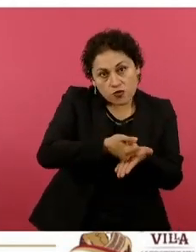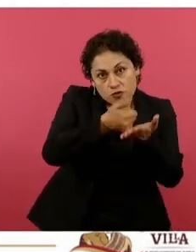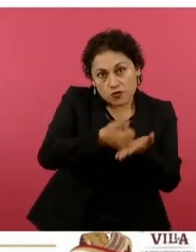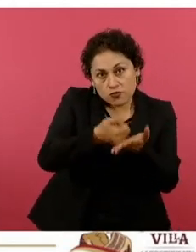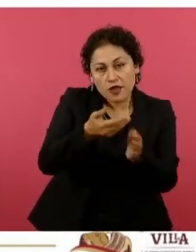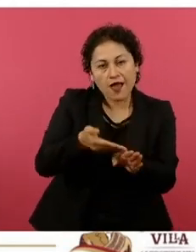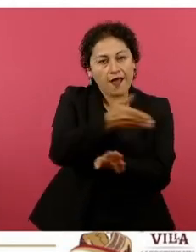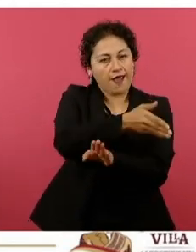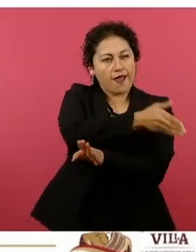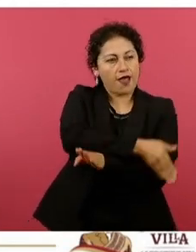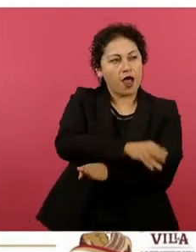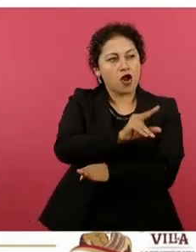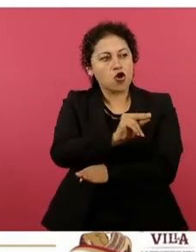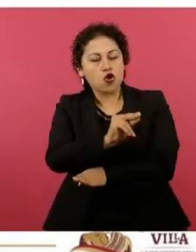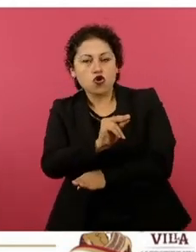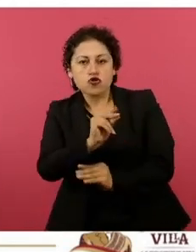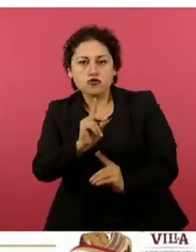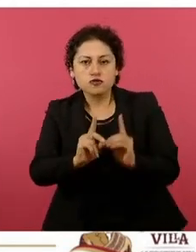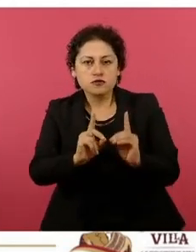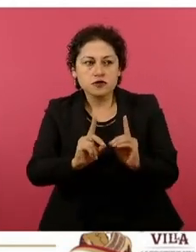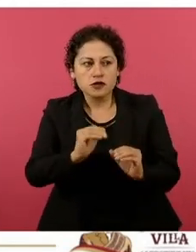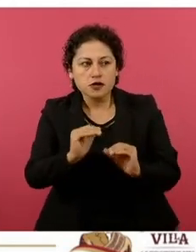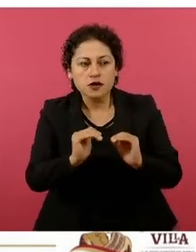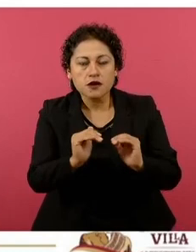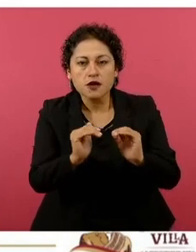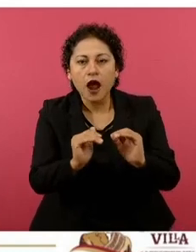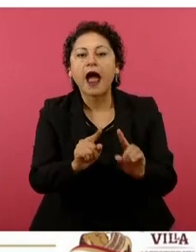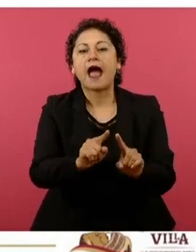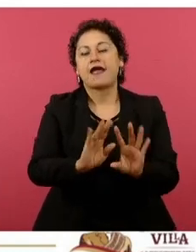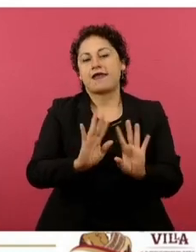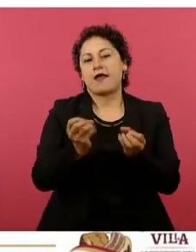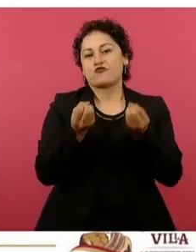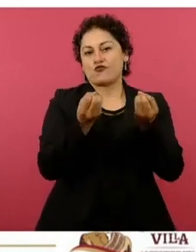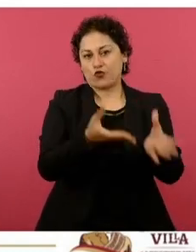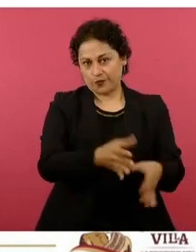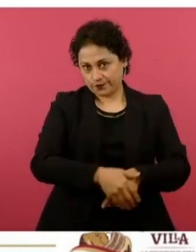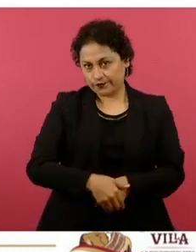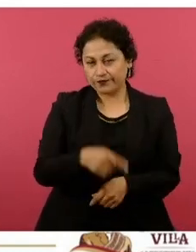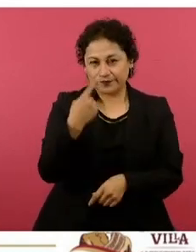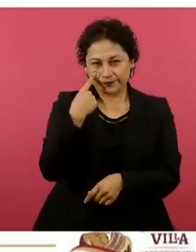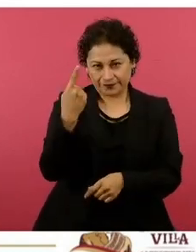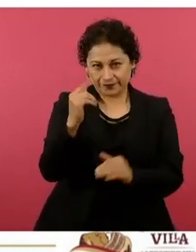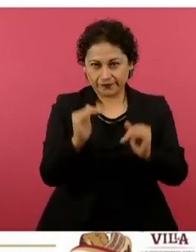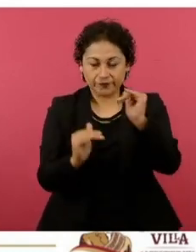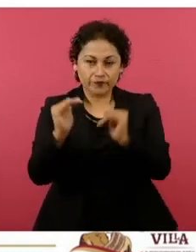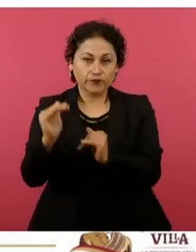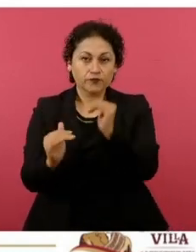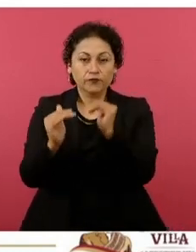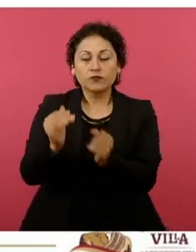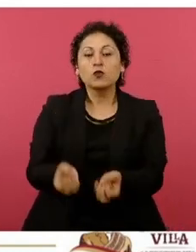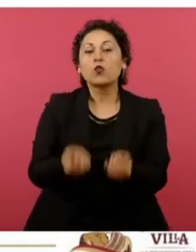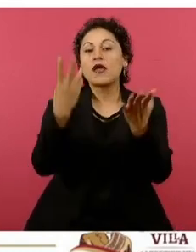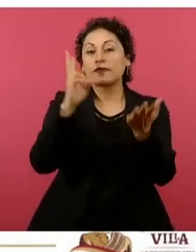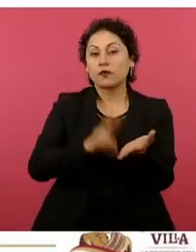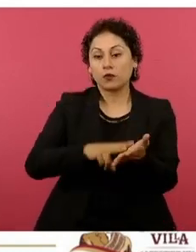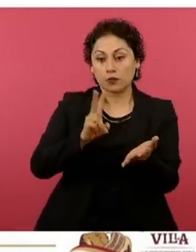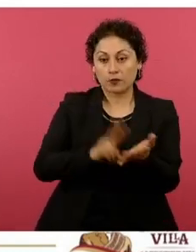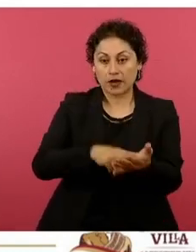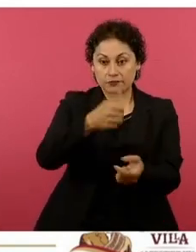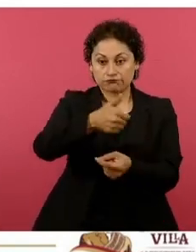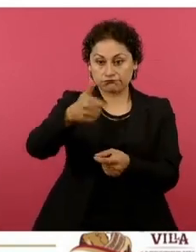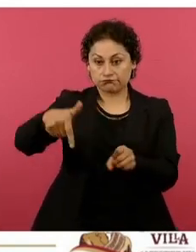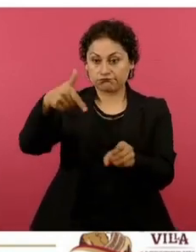en días pasados. Y el efecto se va logrando y lo ven en los precios. También hay que buscar verlo con los aliados de los